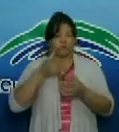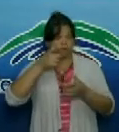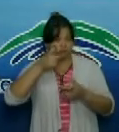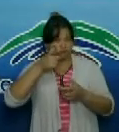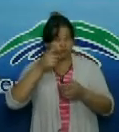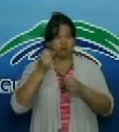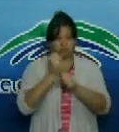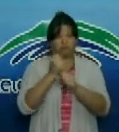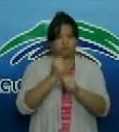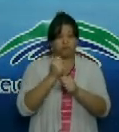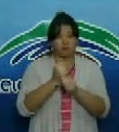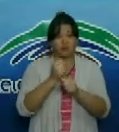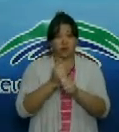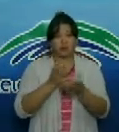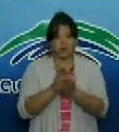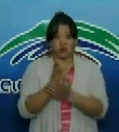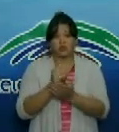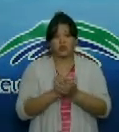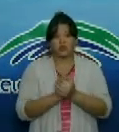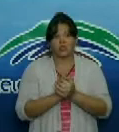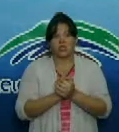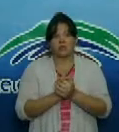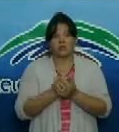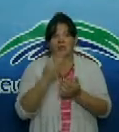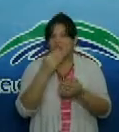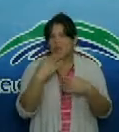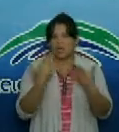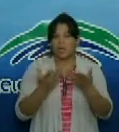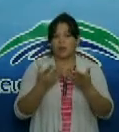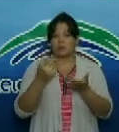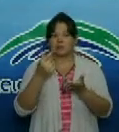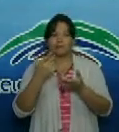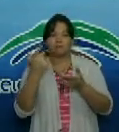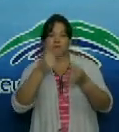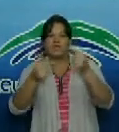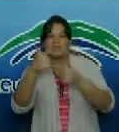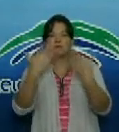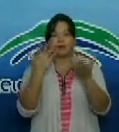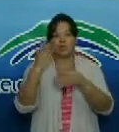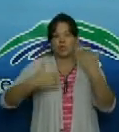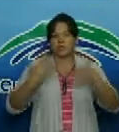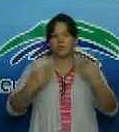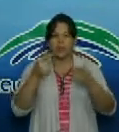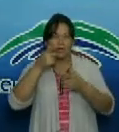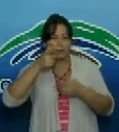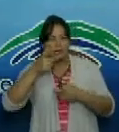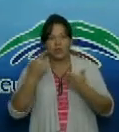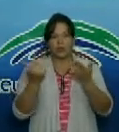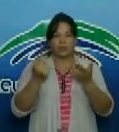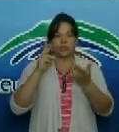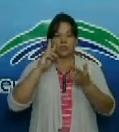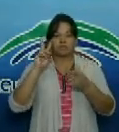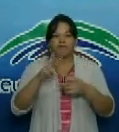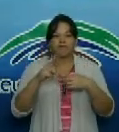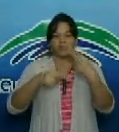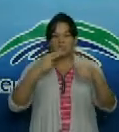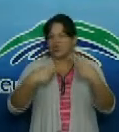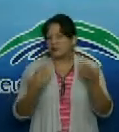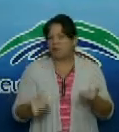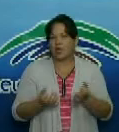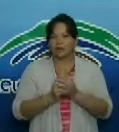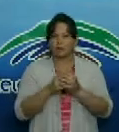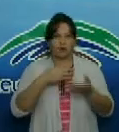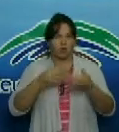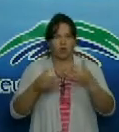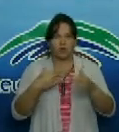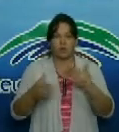pandemia Las funciones principales de este puesto de mando son detectar tramitar viabilizar cualquier